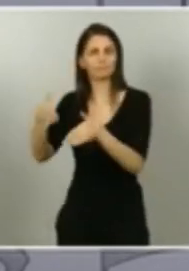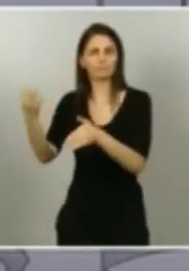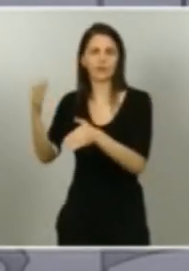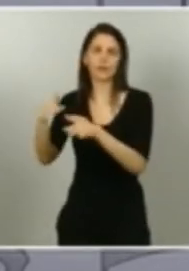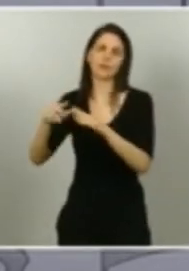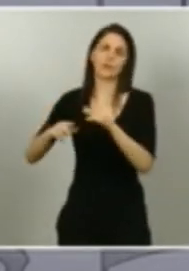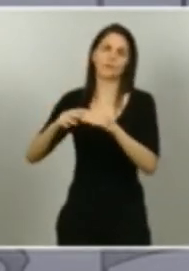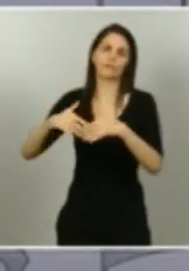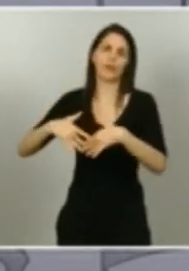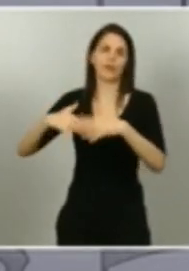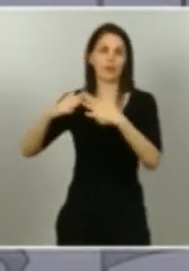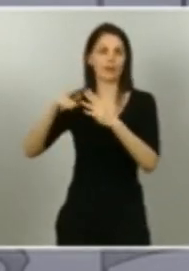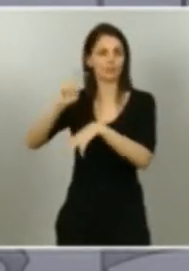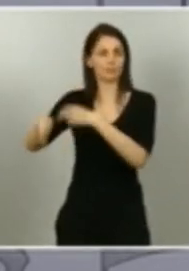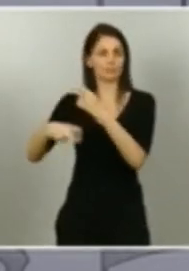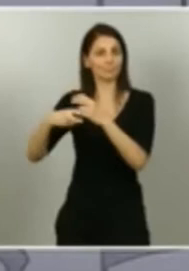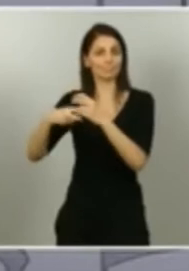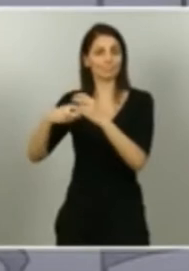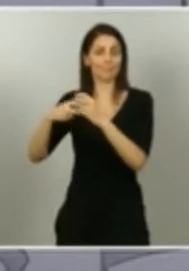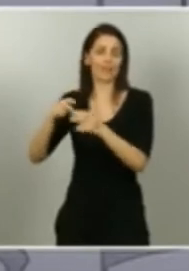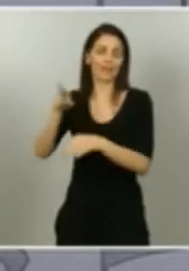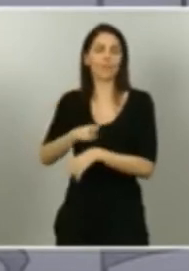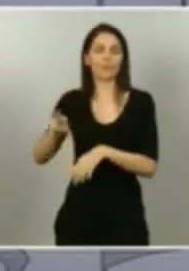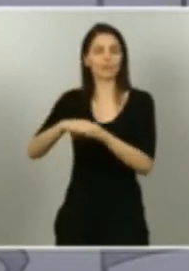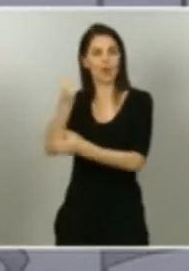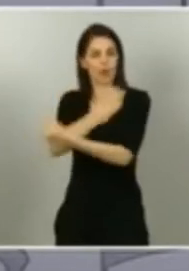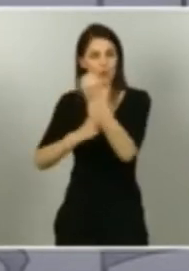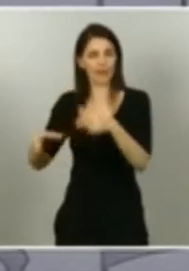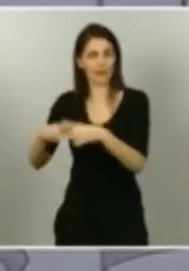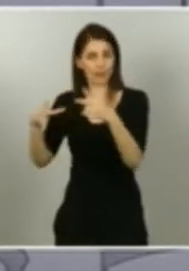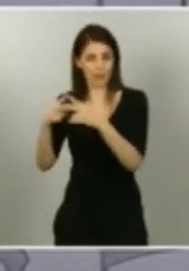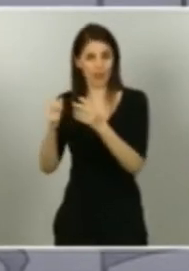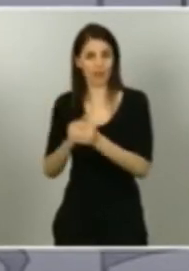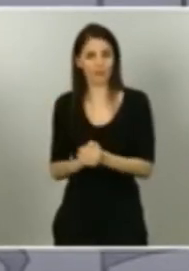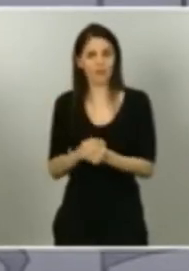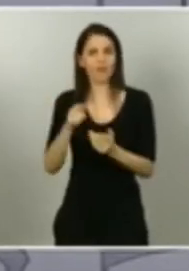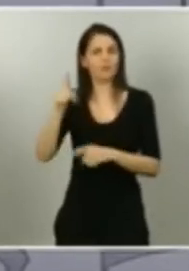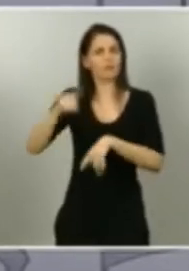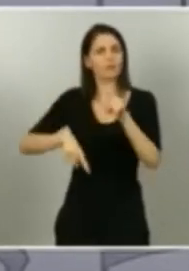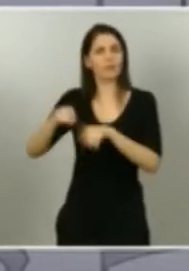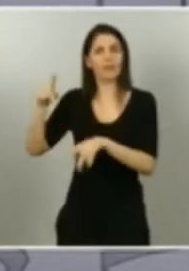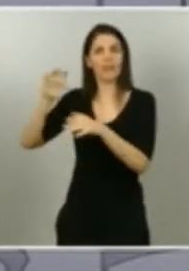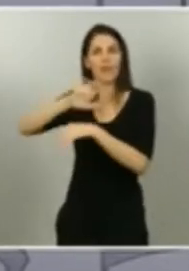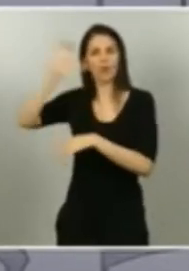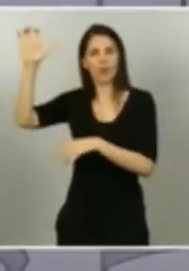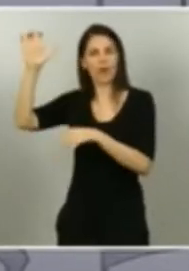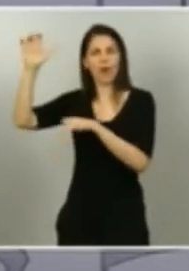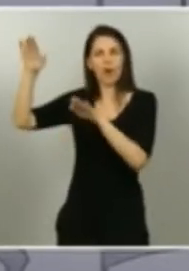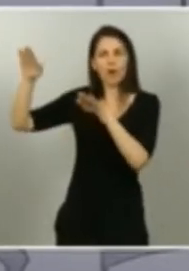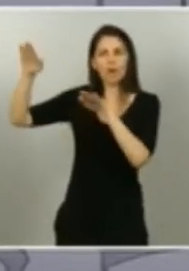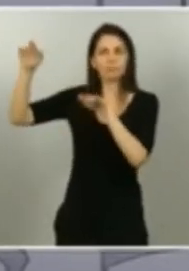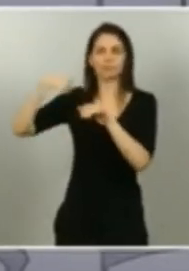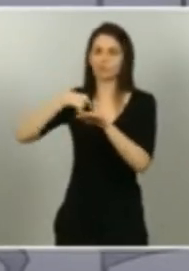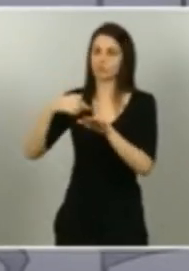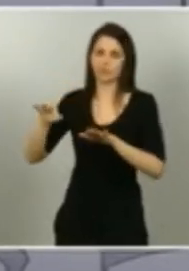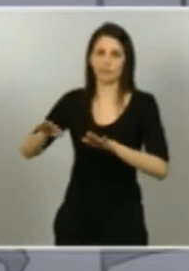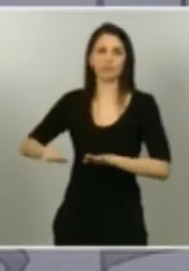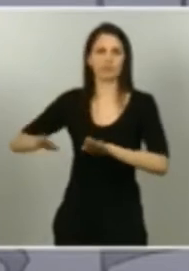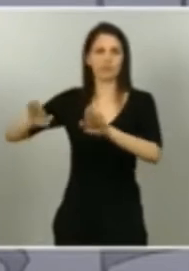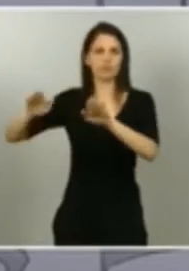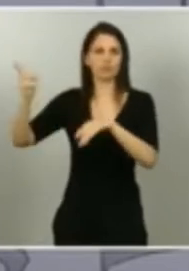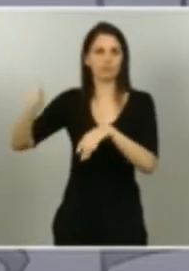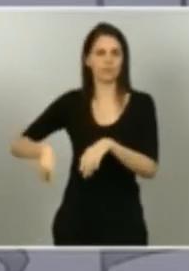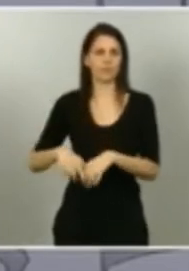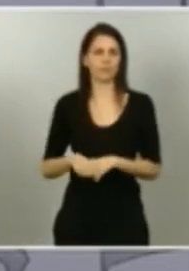alineadas con aquellas que señala Europa. Desde el primer momento, ustedes lo han visto en la acción que ha